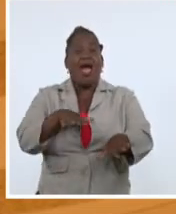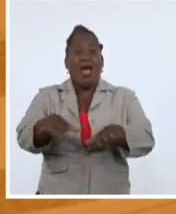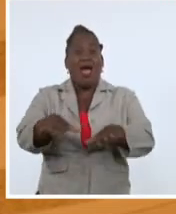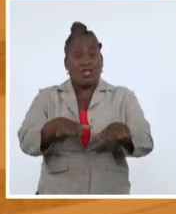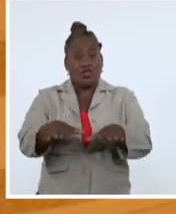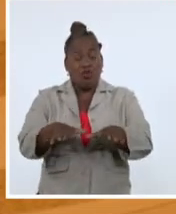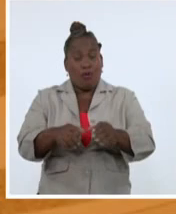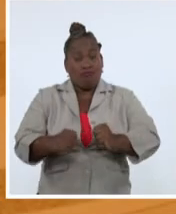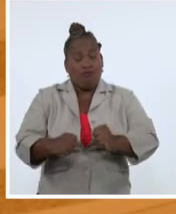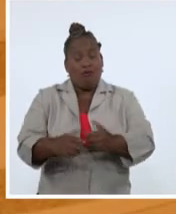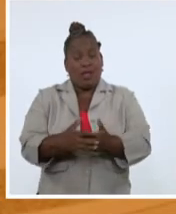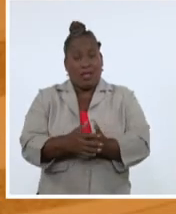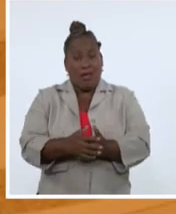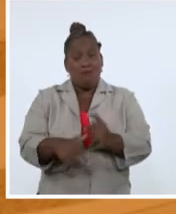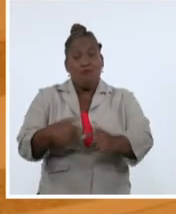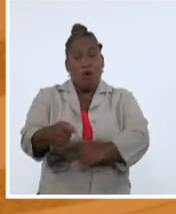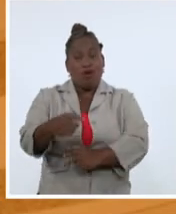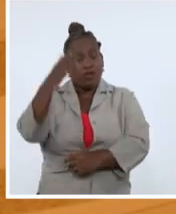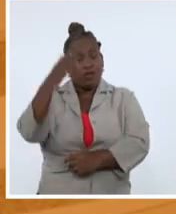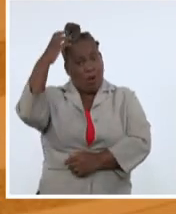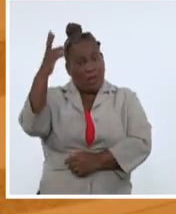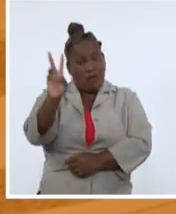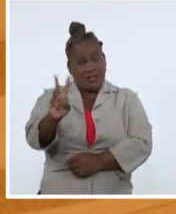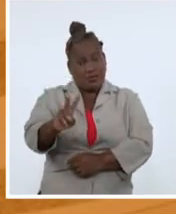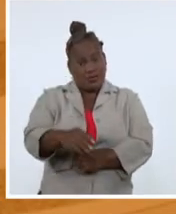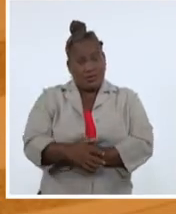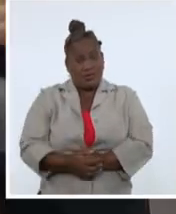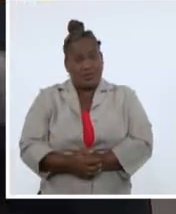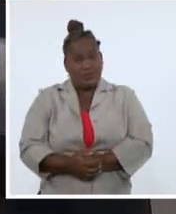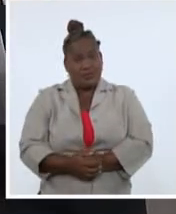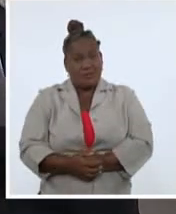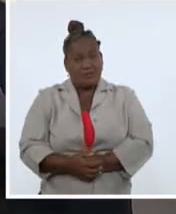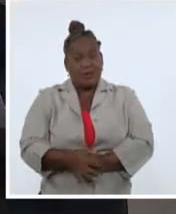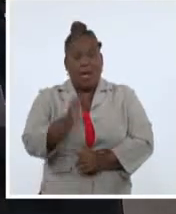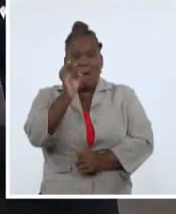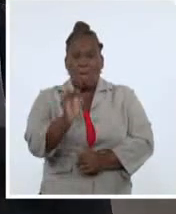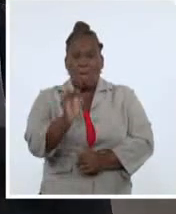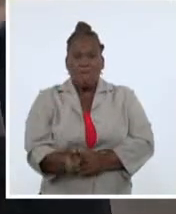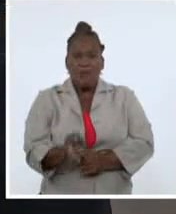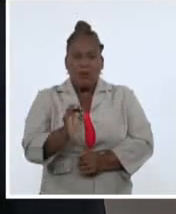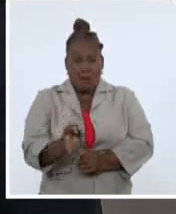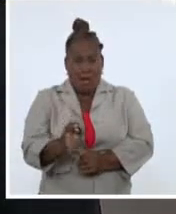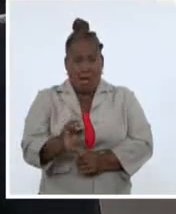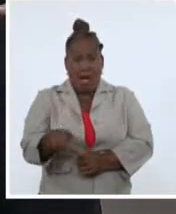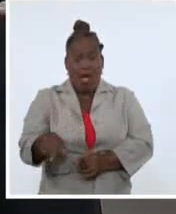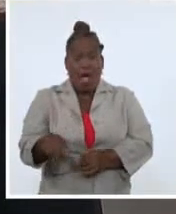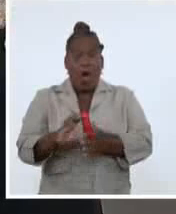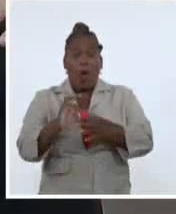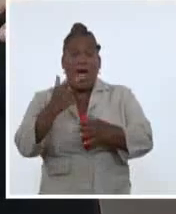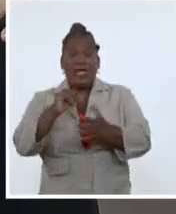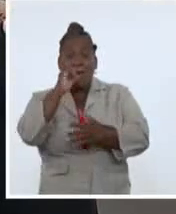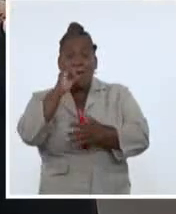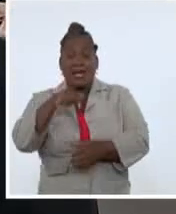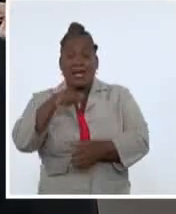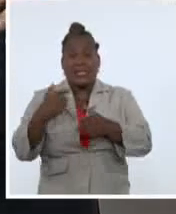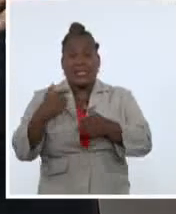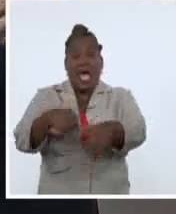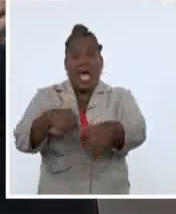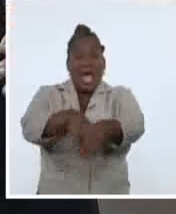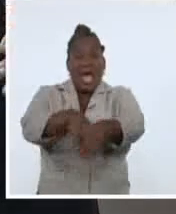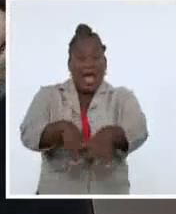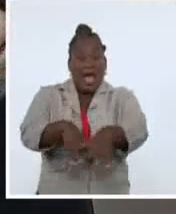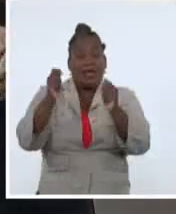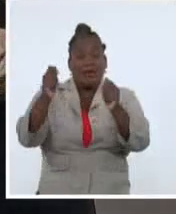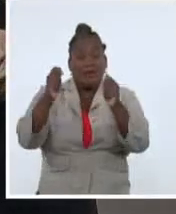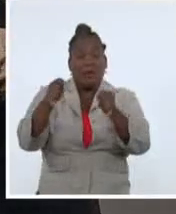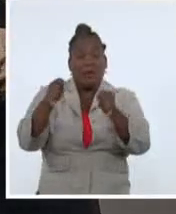oposición para derrocar al gobierno bolivariano. Las mismas provocaron innumerables daños económicos a ese país y